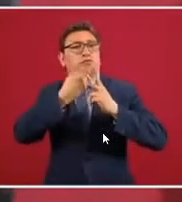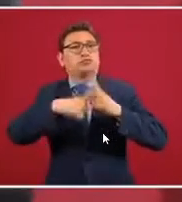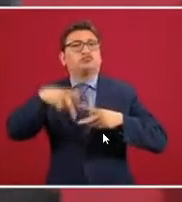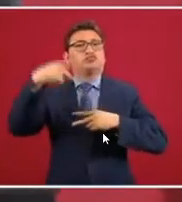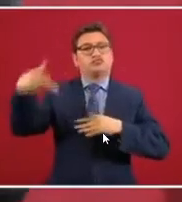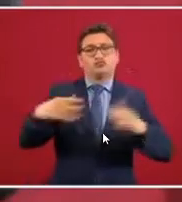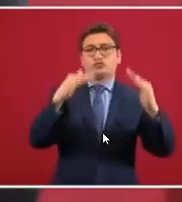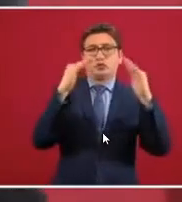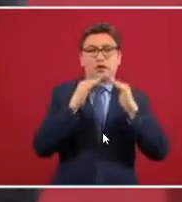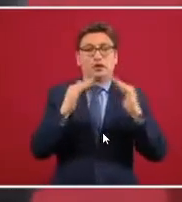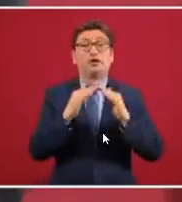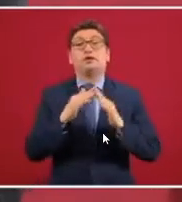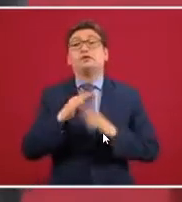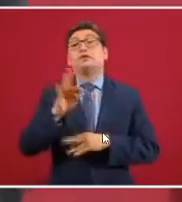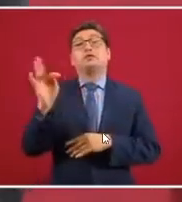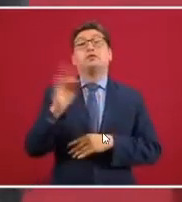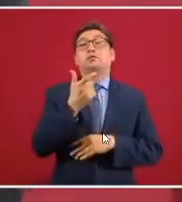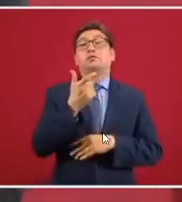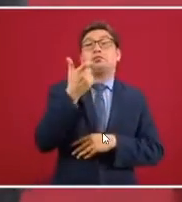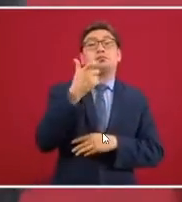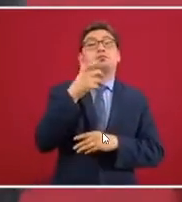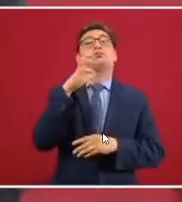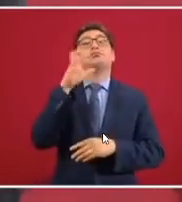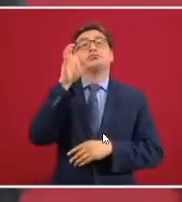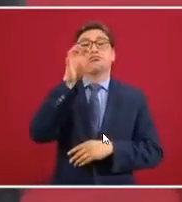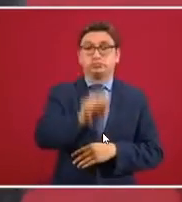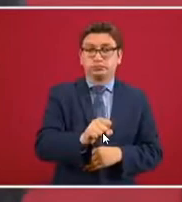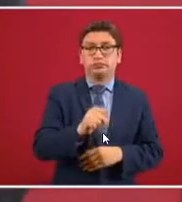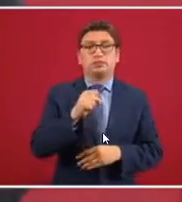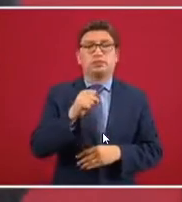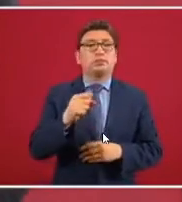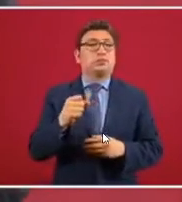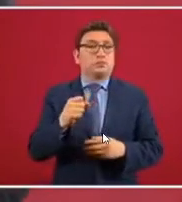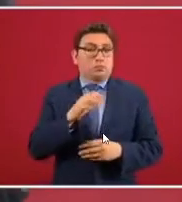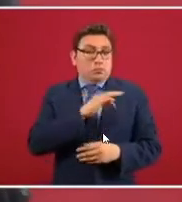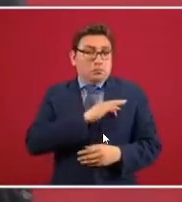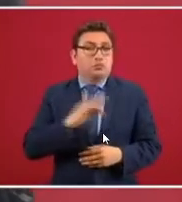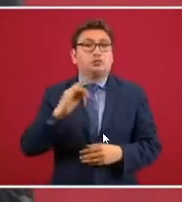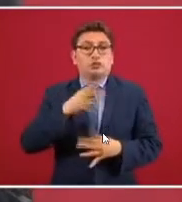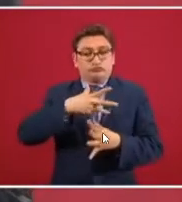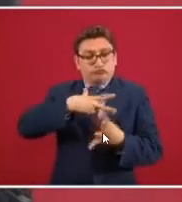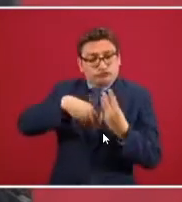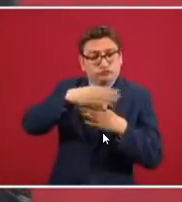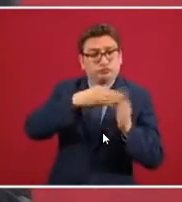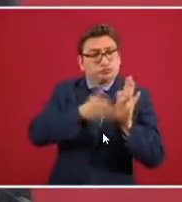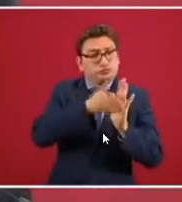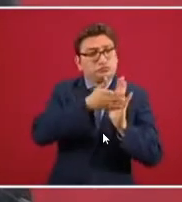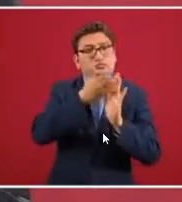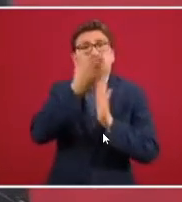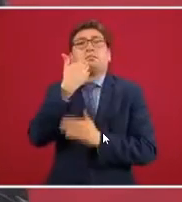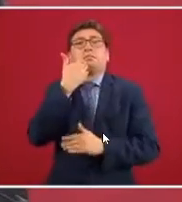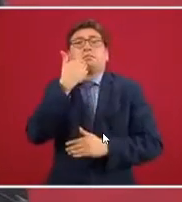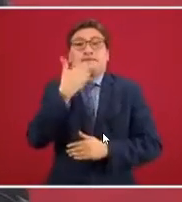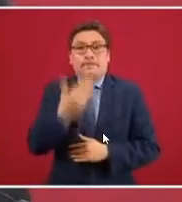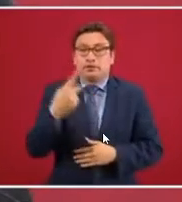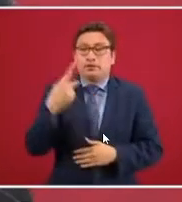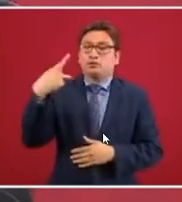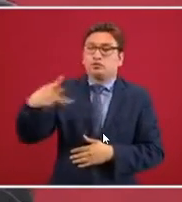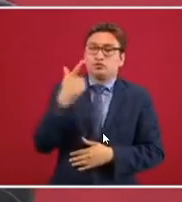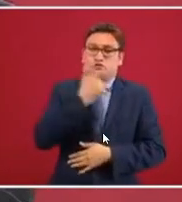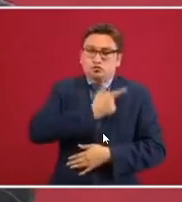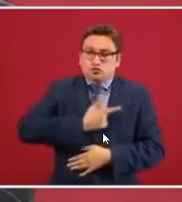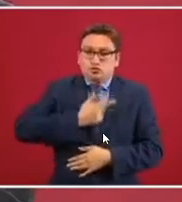Y puede ser que la alcance, que la haga bien a su gusto